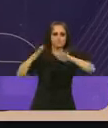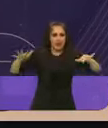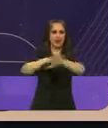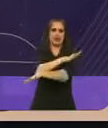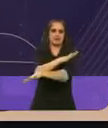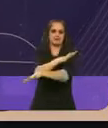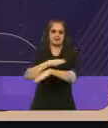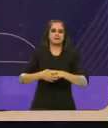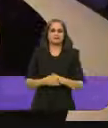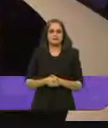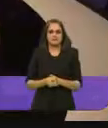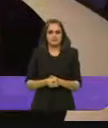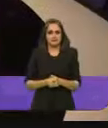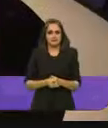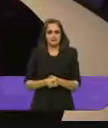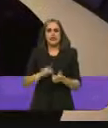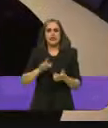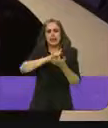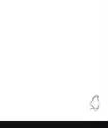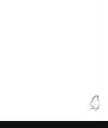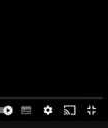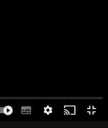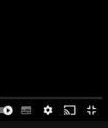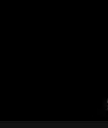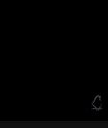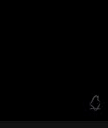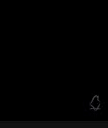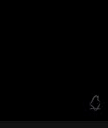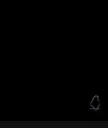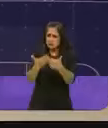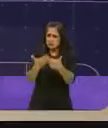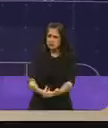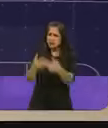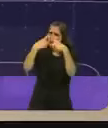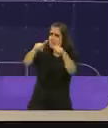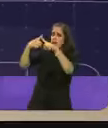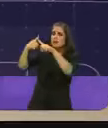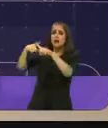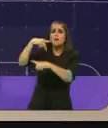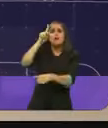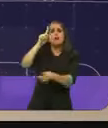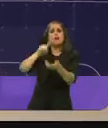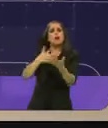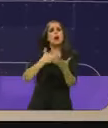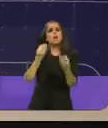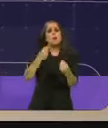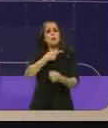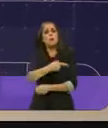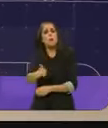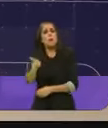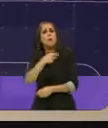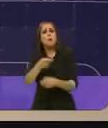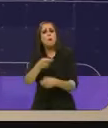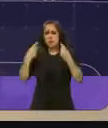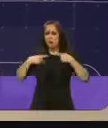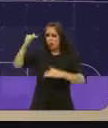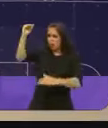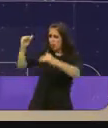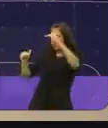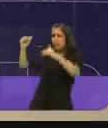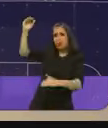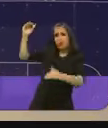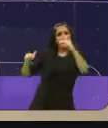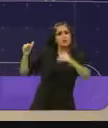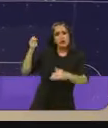Gracias, candidato. Ahora escuchamos a Salomón. La pobreza y desigualdad es simplemente inaceitable. No